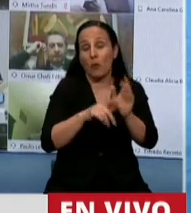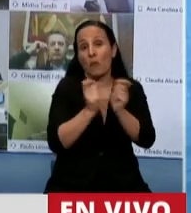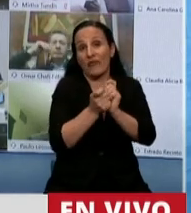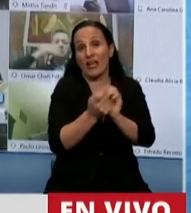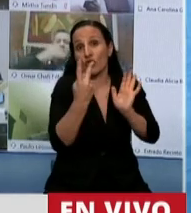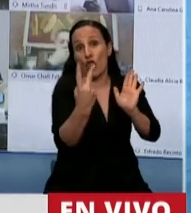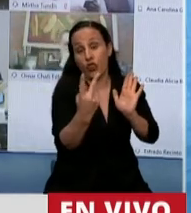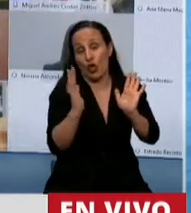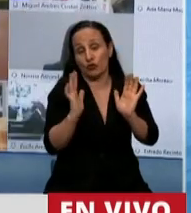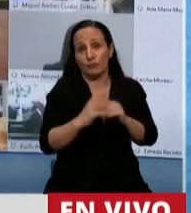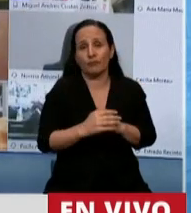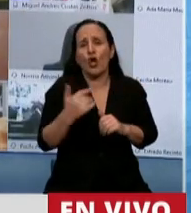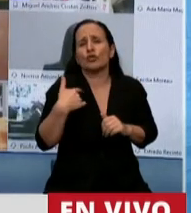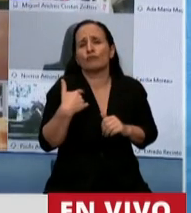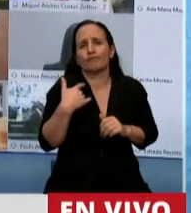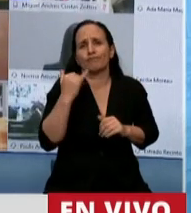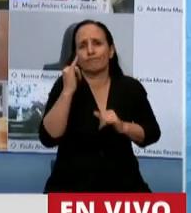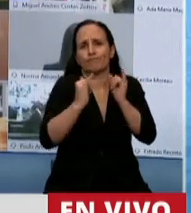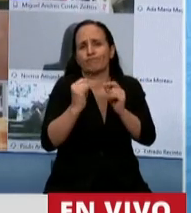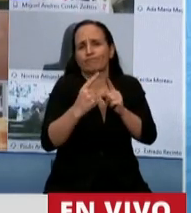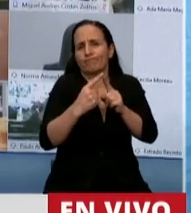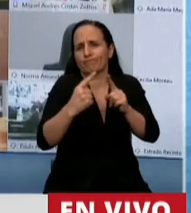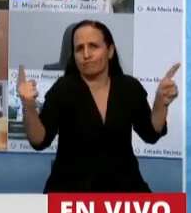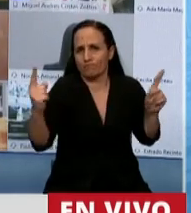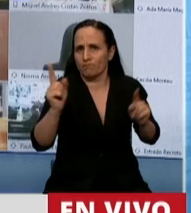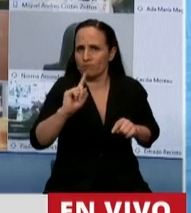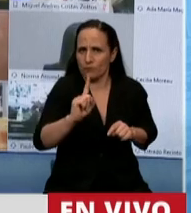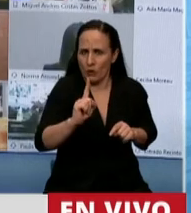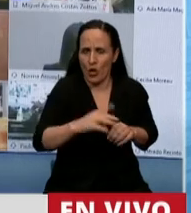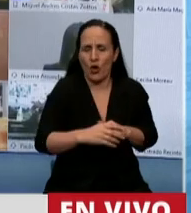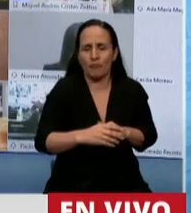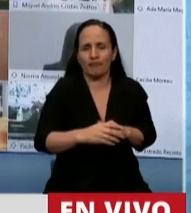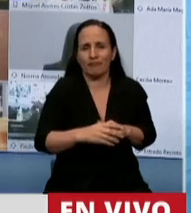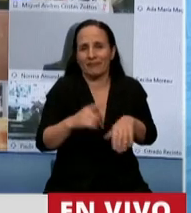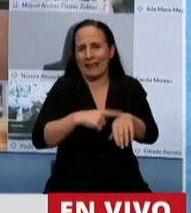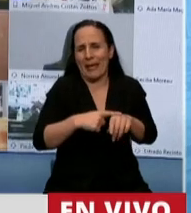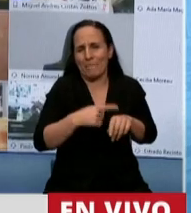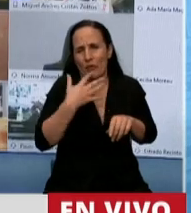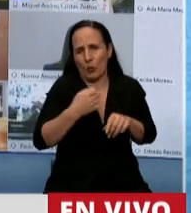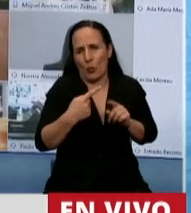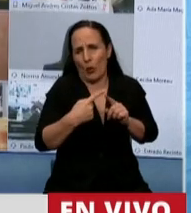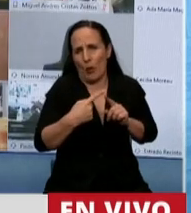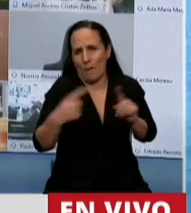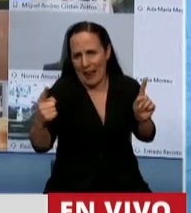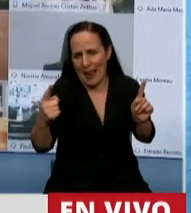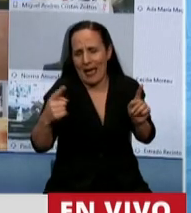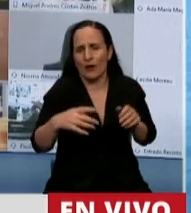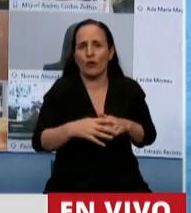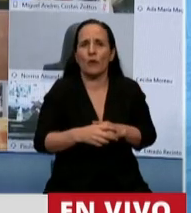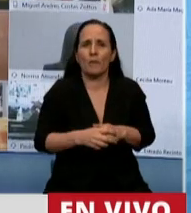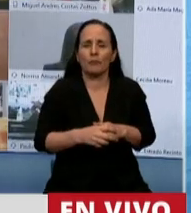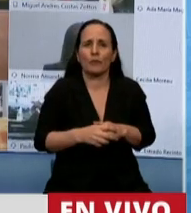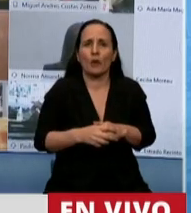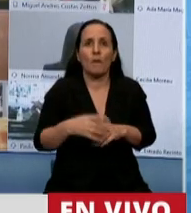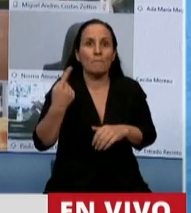Y, presidente, no me quiero seguir extendiendo seguramente estoy pasando el tiempo pero